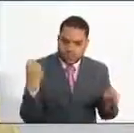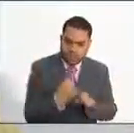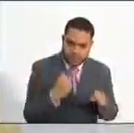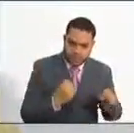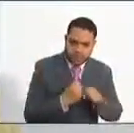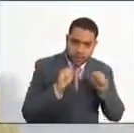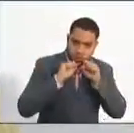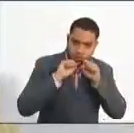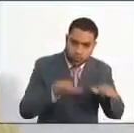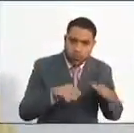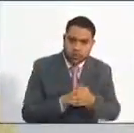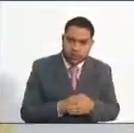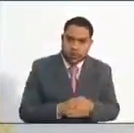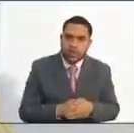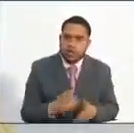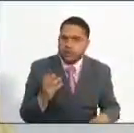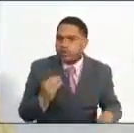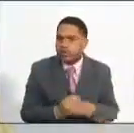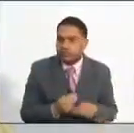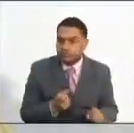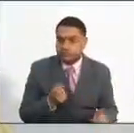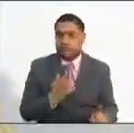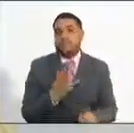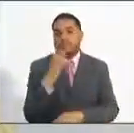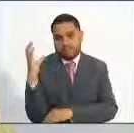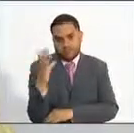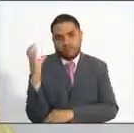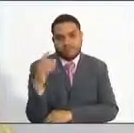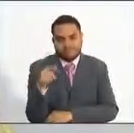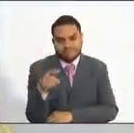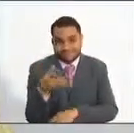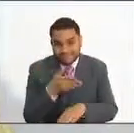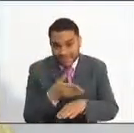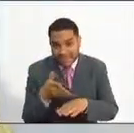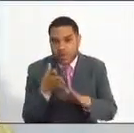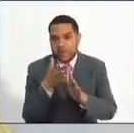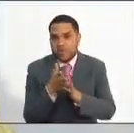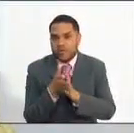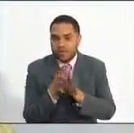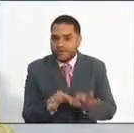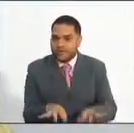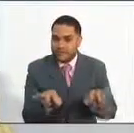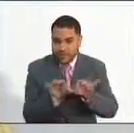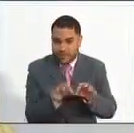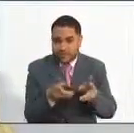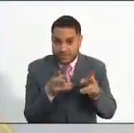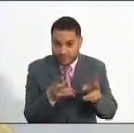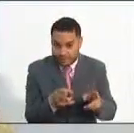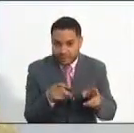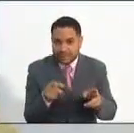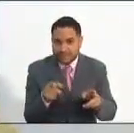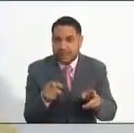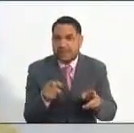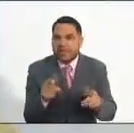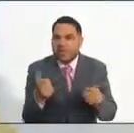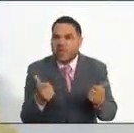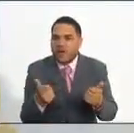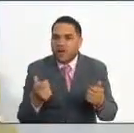por mérito y su impacto en Colombia. Viene una parte muy importante después de estos mensajes institucionales y son las